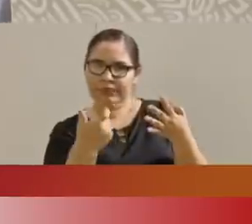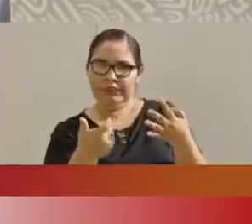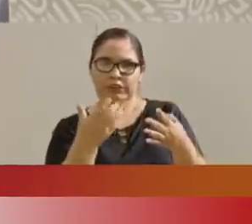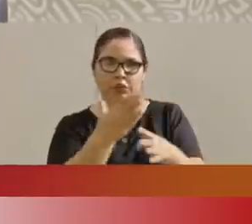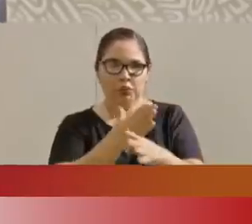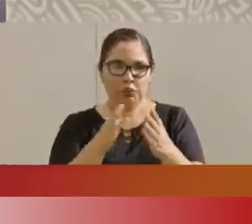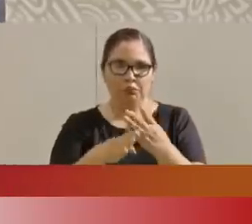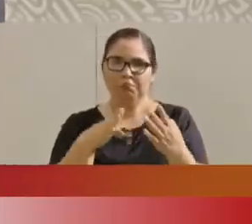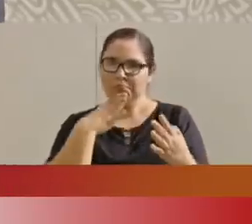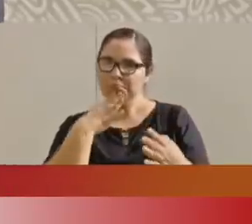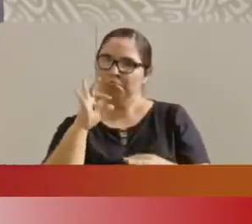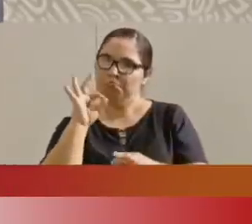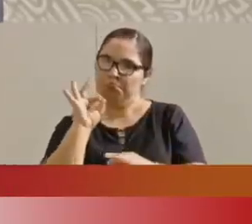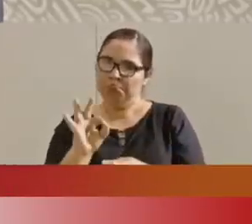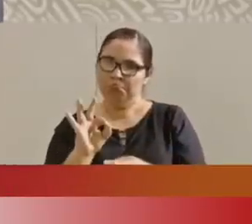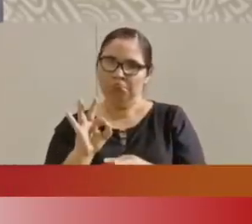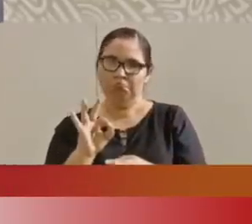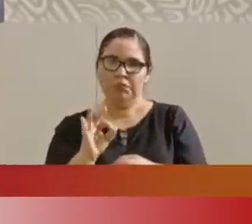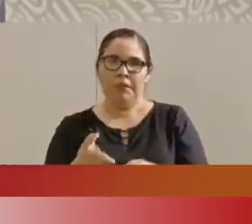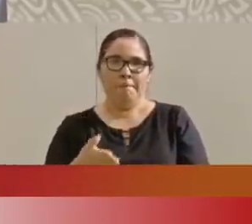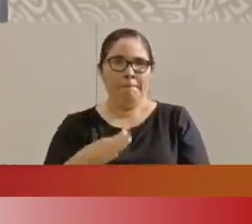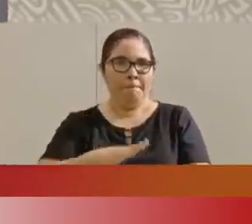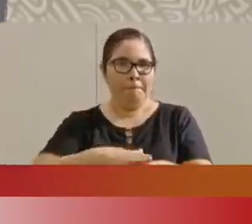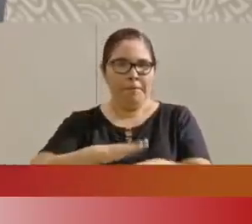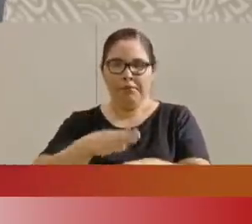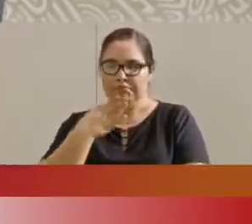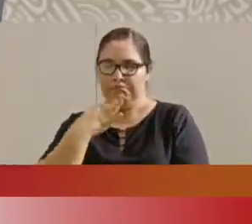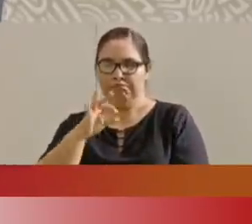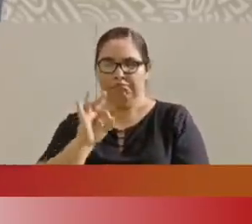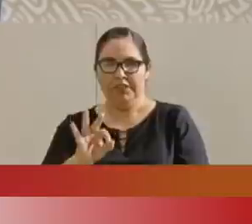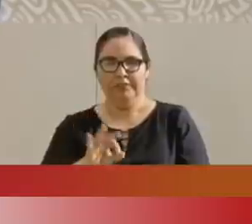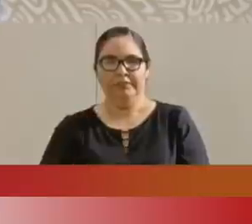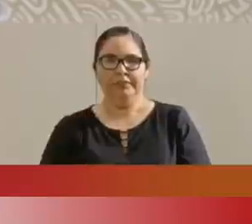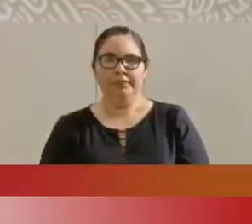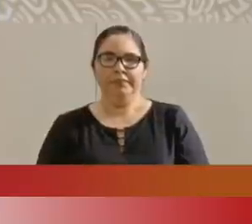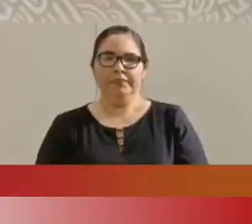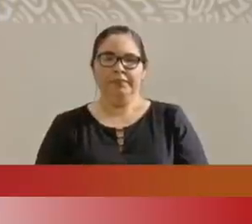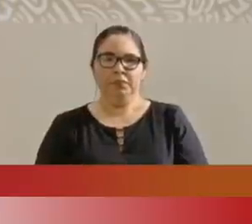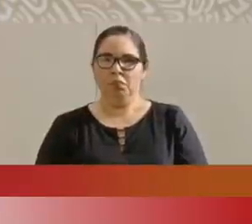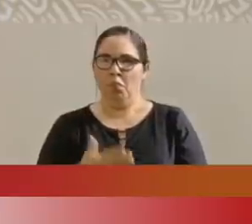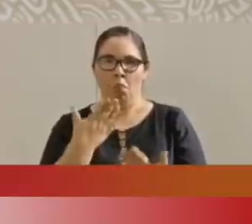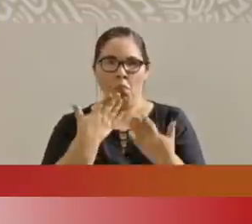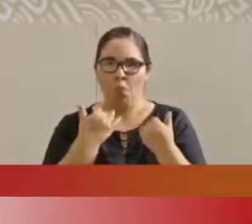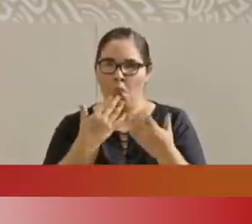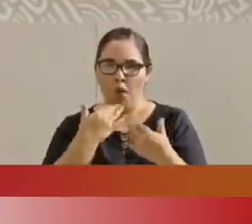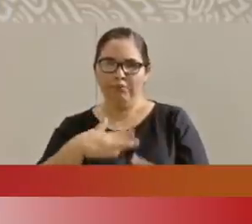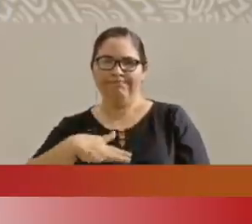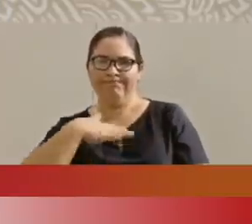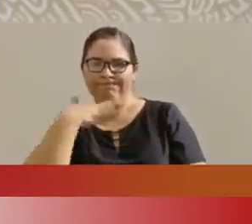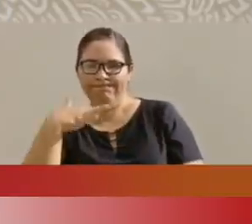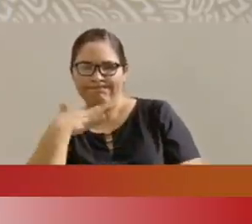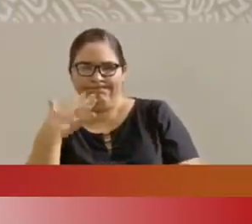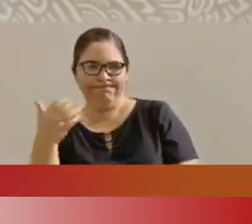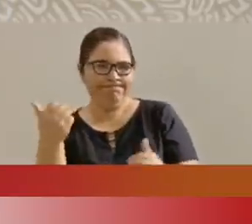de la hacienda pública. No hay corrupción,